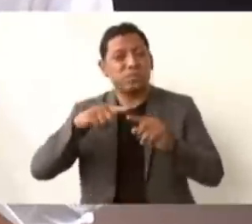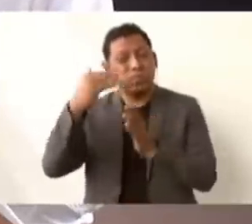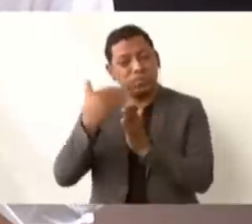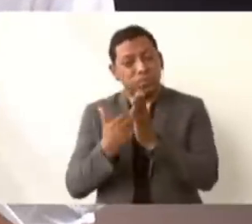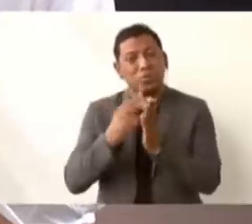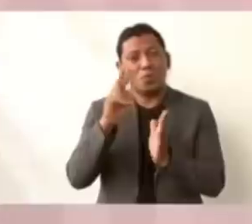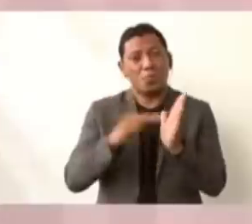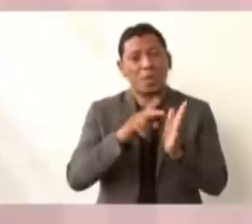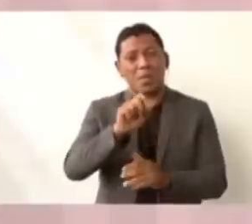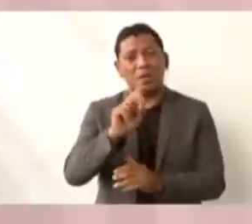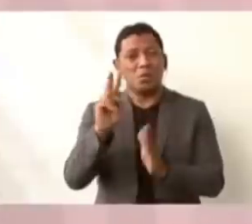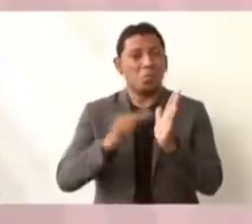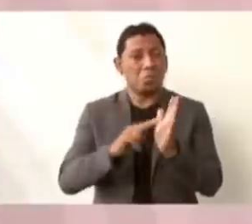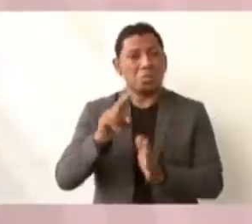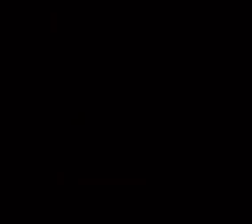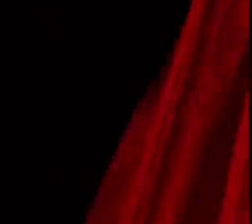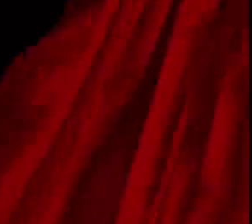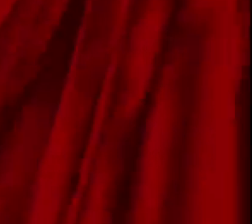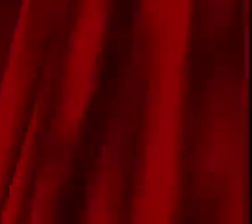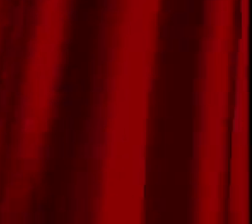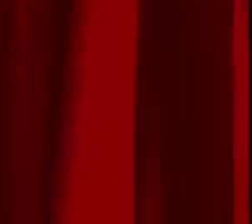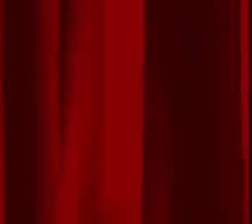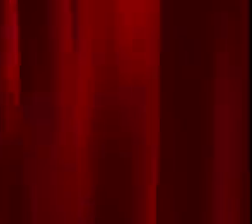2020 y el 2030. ¡Gracias! ¡Gracias! ¡Gracias!